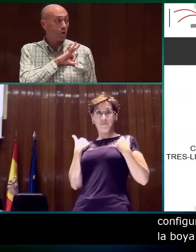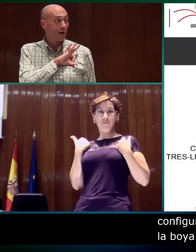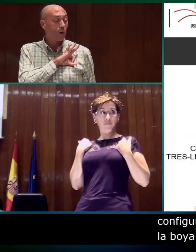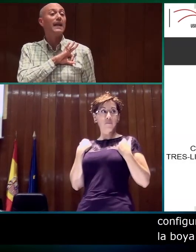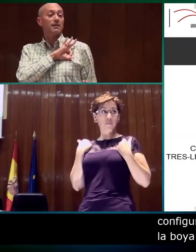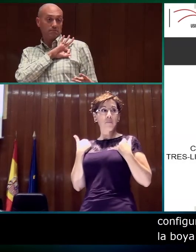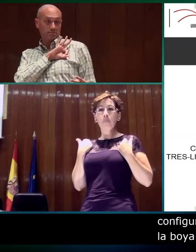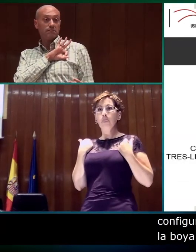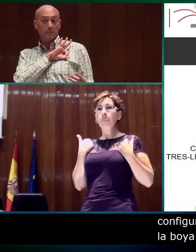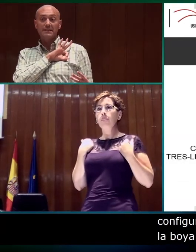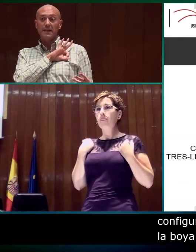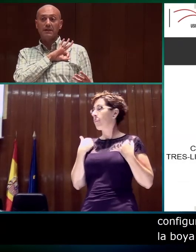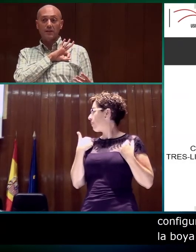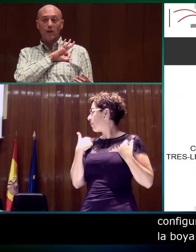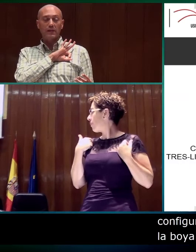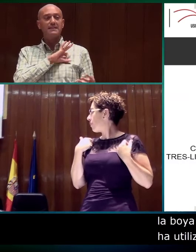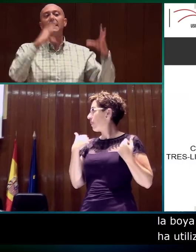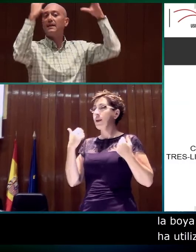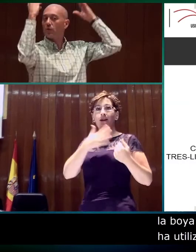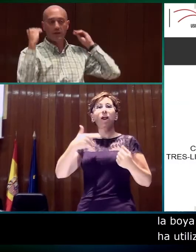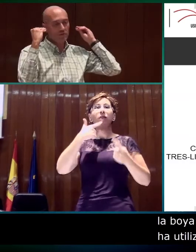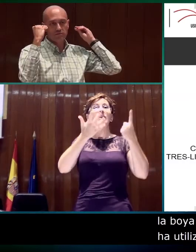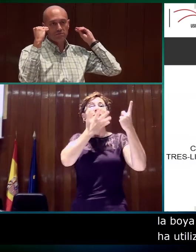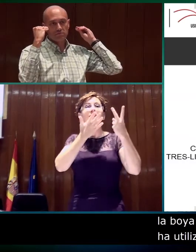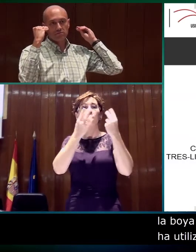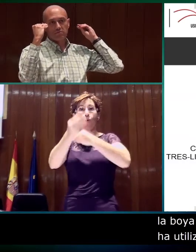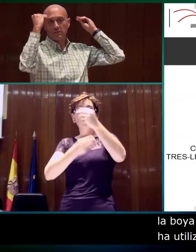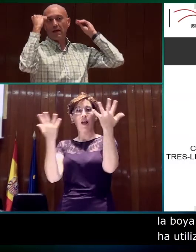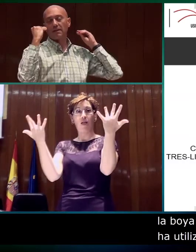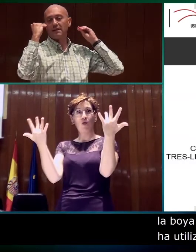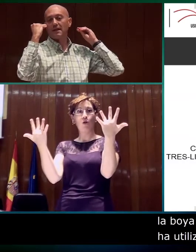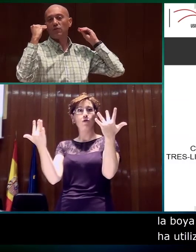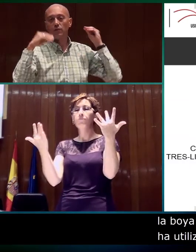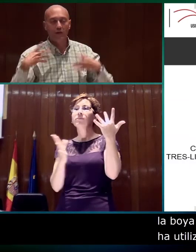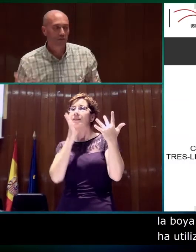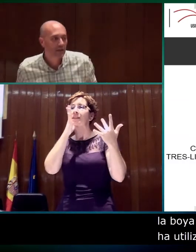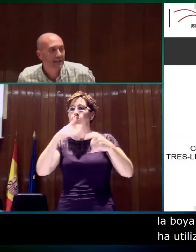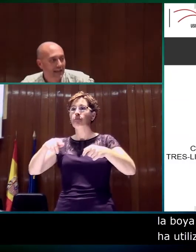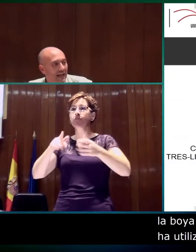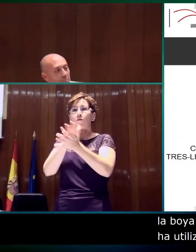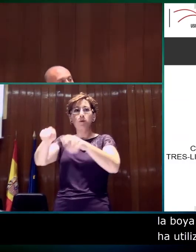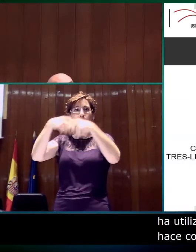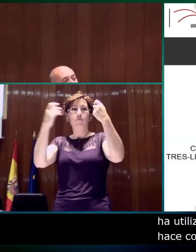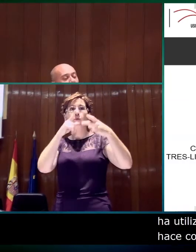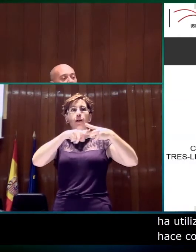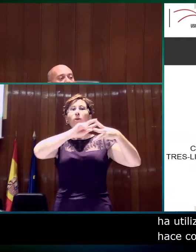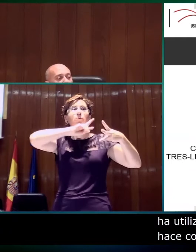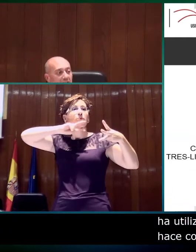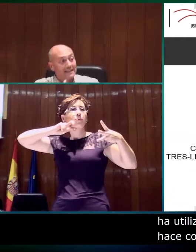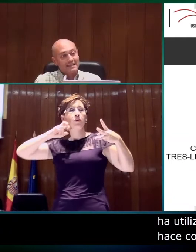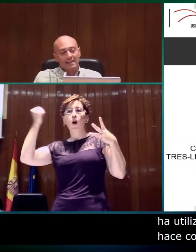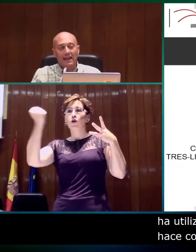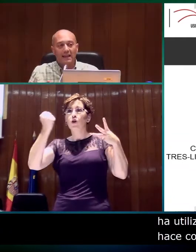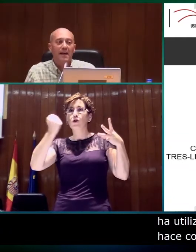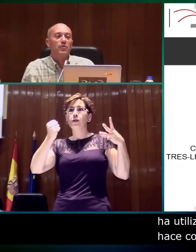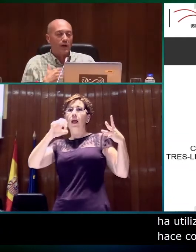monomanual, también sigue manteniendo la boyalista y ya en sombrero ya adquiere esta configuración y la cambia. ¿De acuerdo? Sería